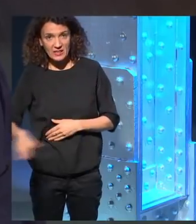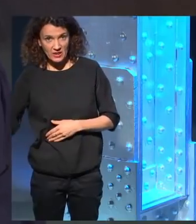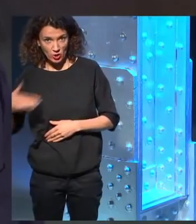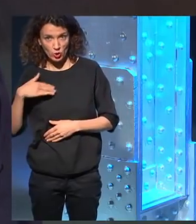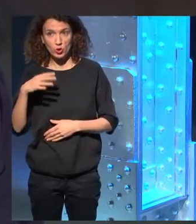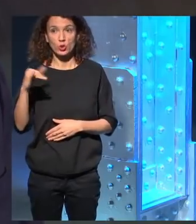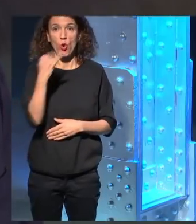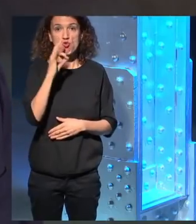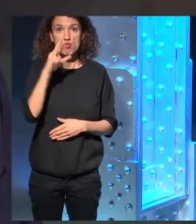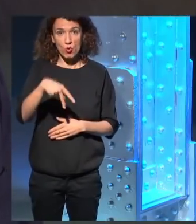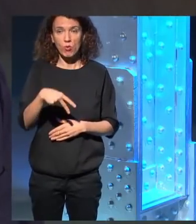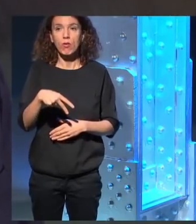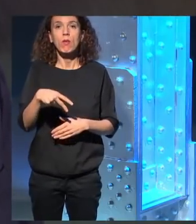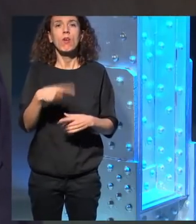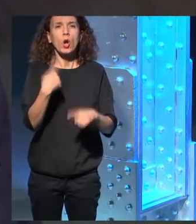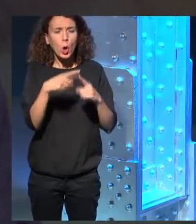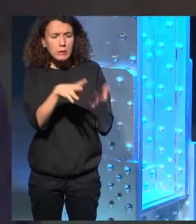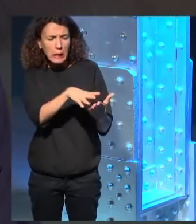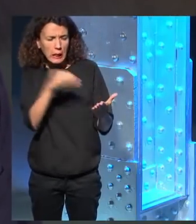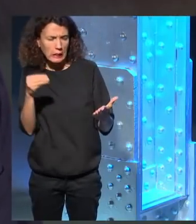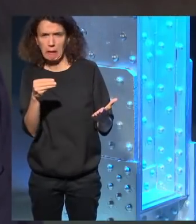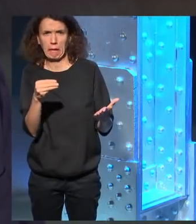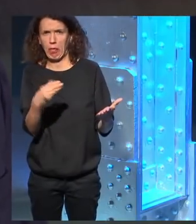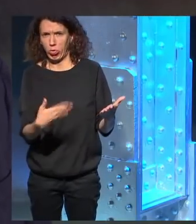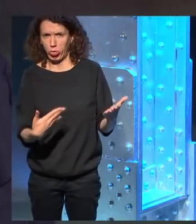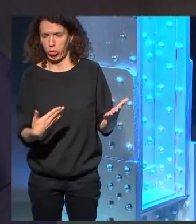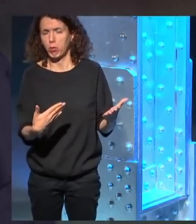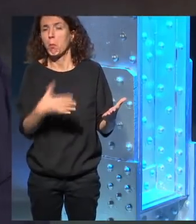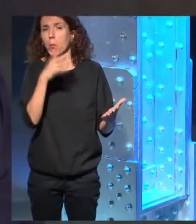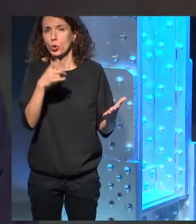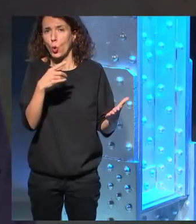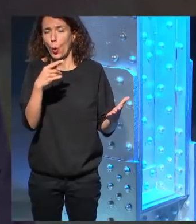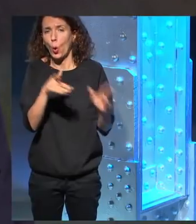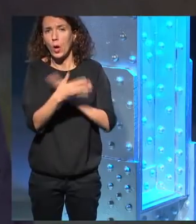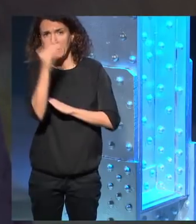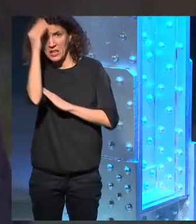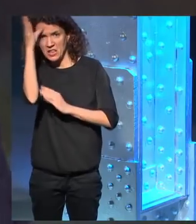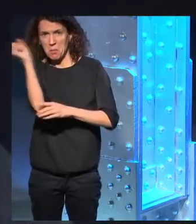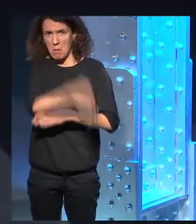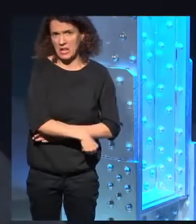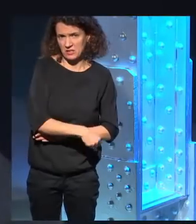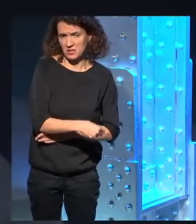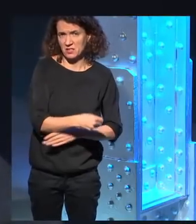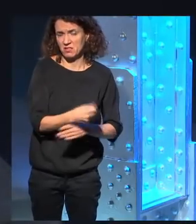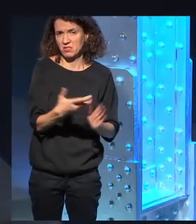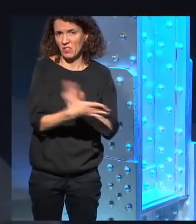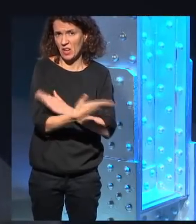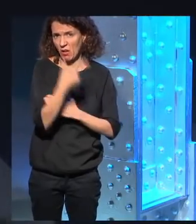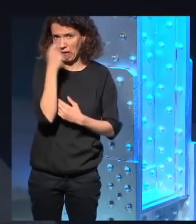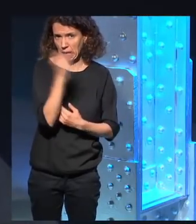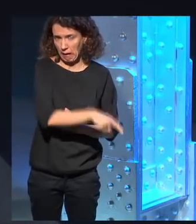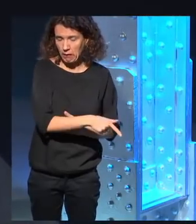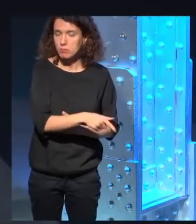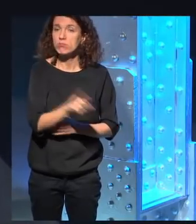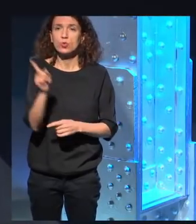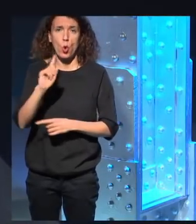dice que despreciaba lo que entendía porque le parecía indigno de su inteligencia ¿no? ¿a ti no te pasaba? no no